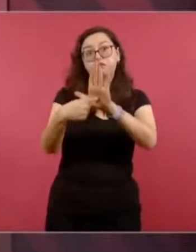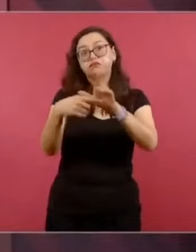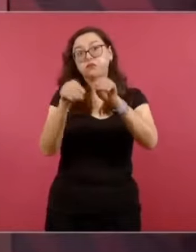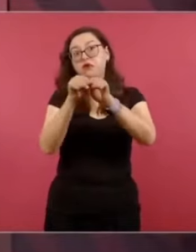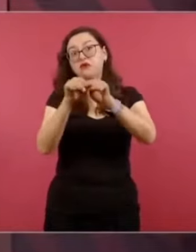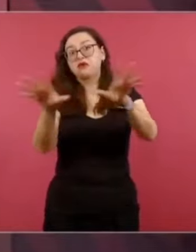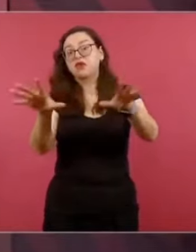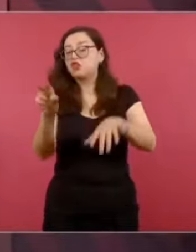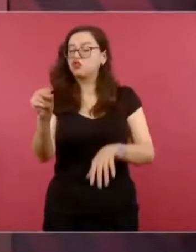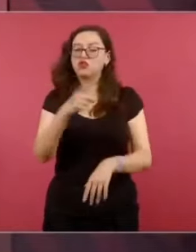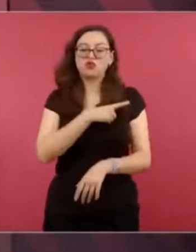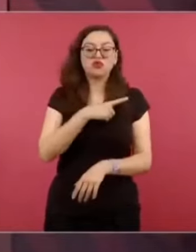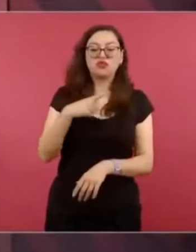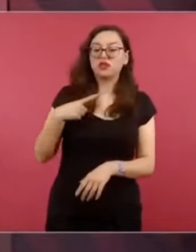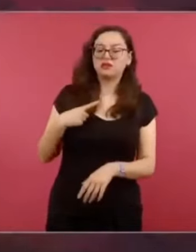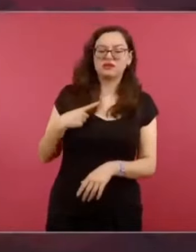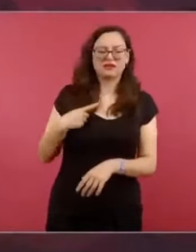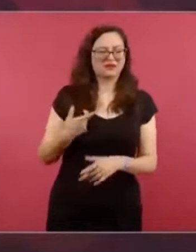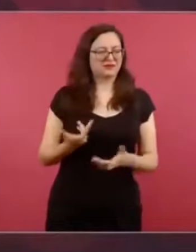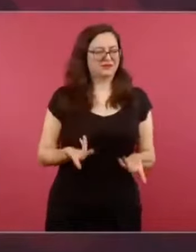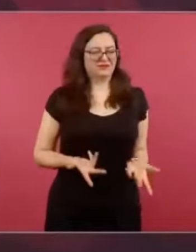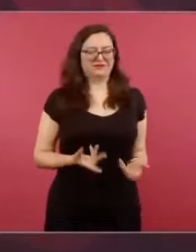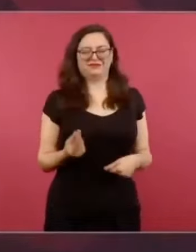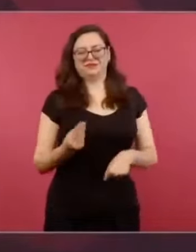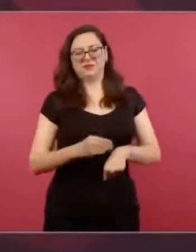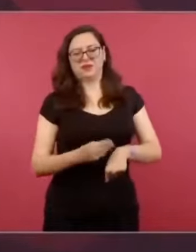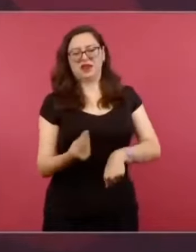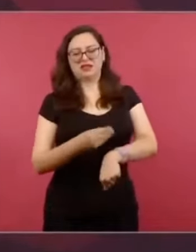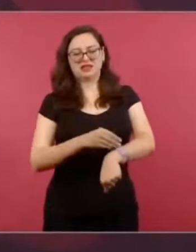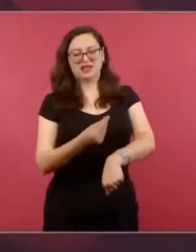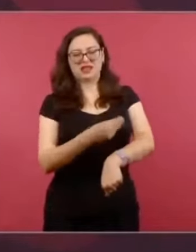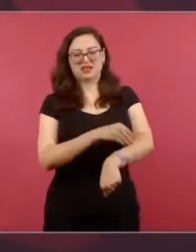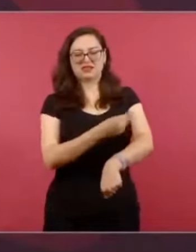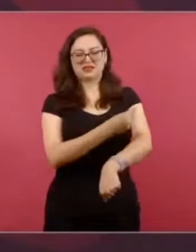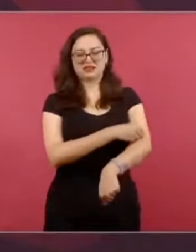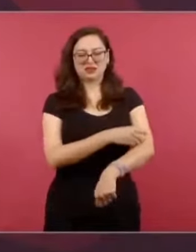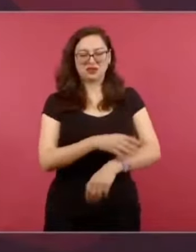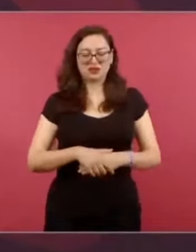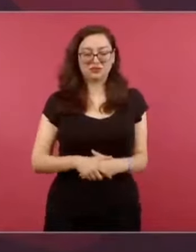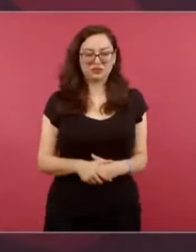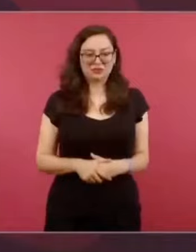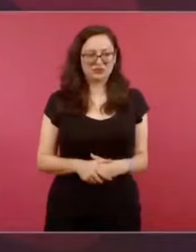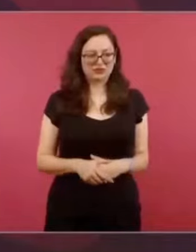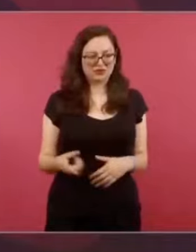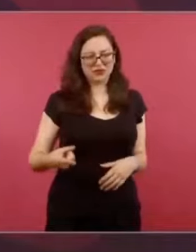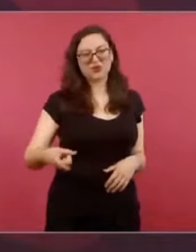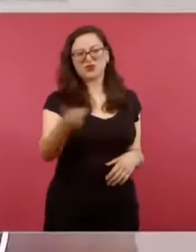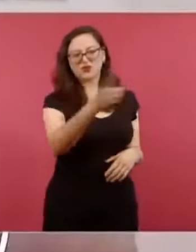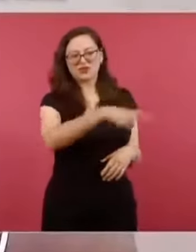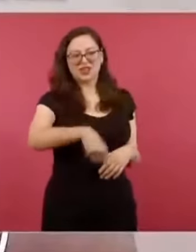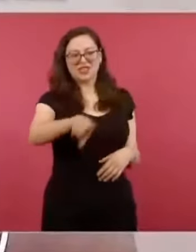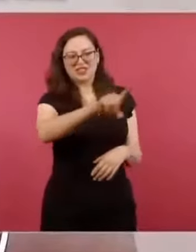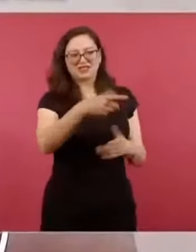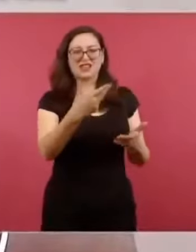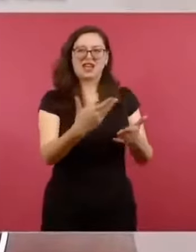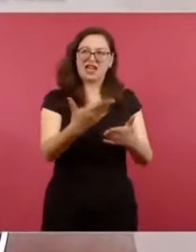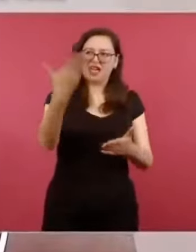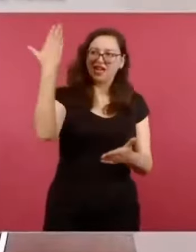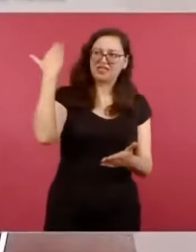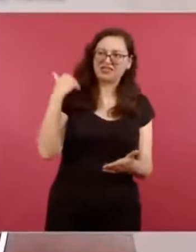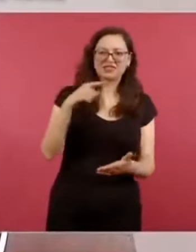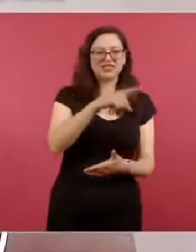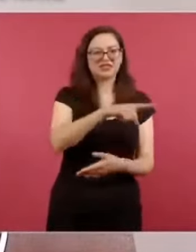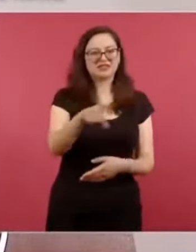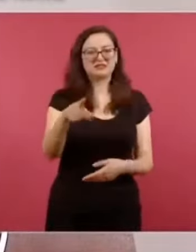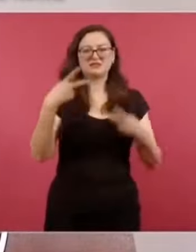Y ya no hablemos de a cuántas personas ellos han